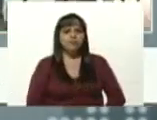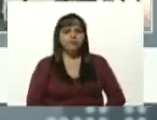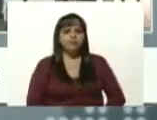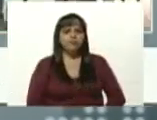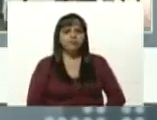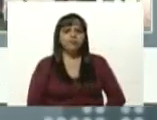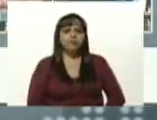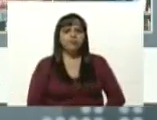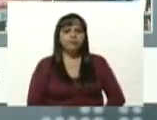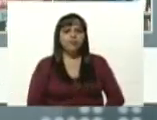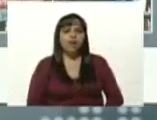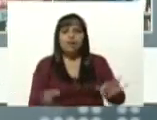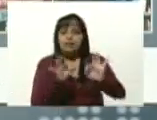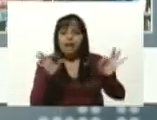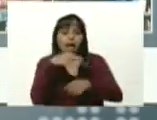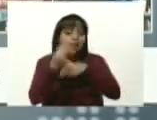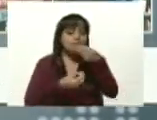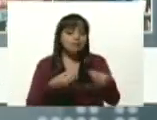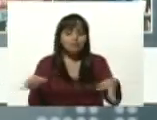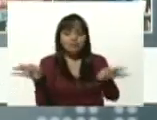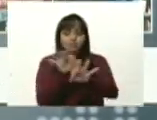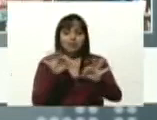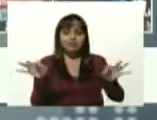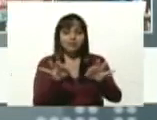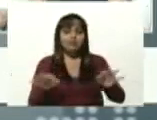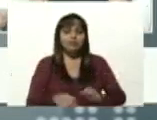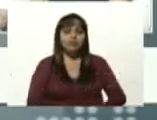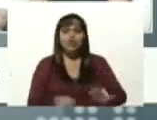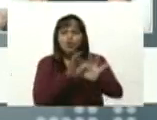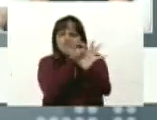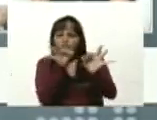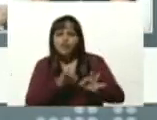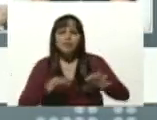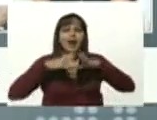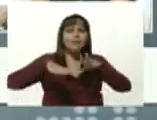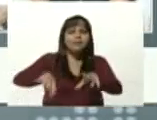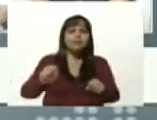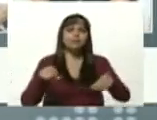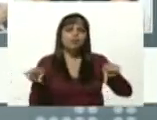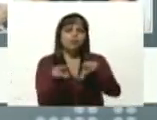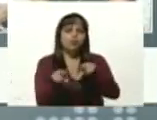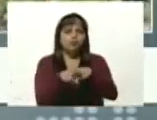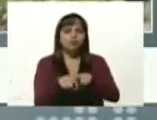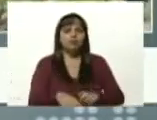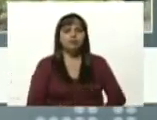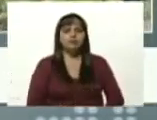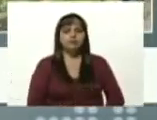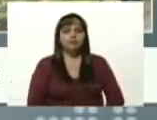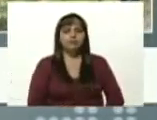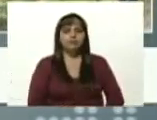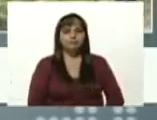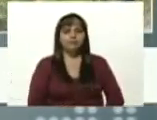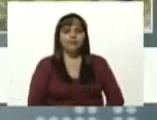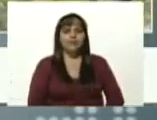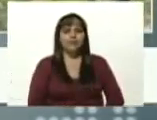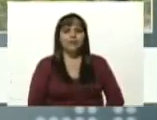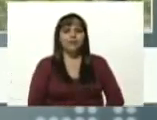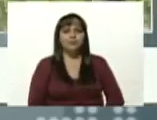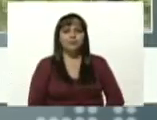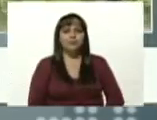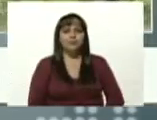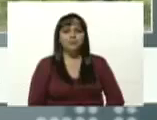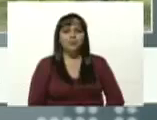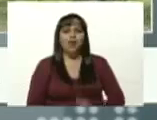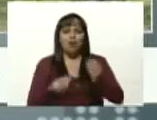no productivo. Es un modelo capitalista. ¿Cómo fue que yo dije para nosotros?